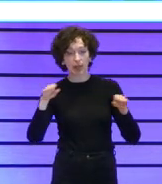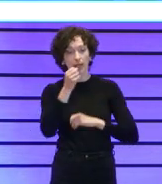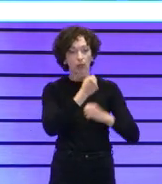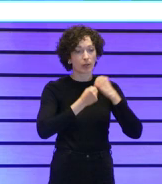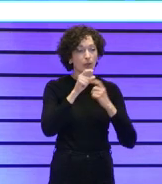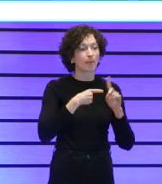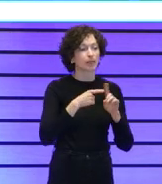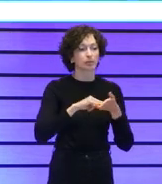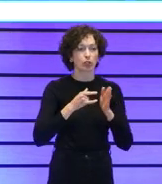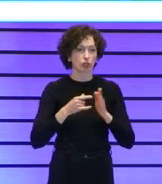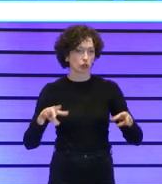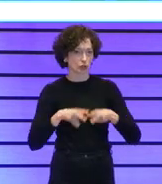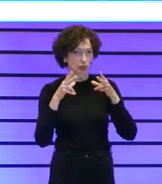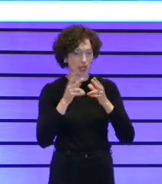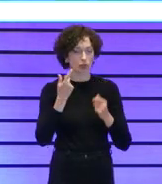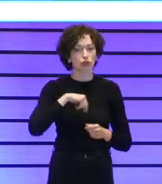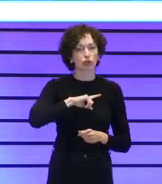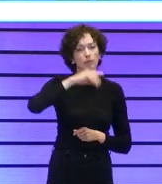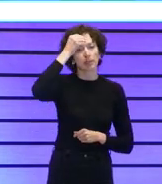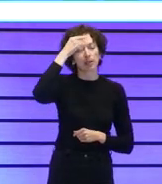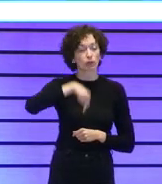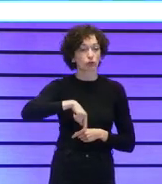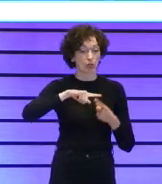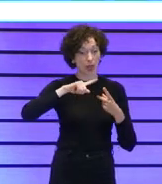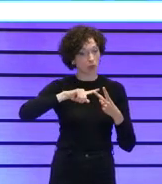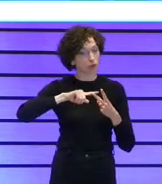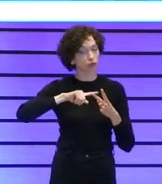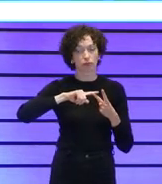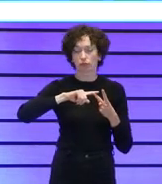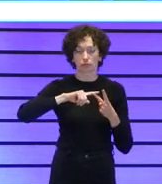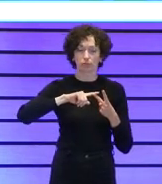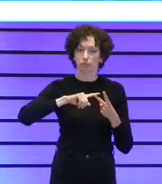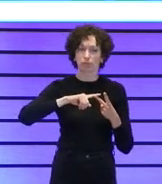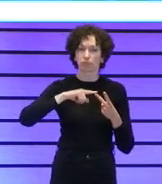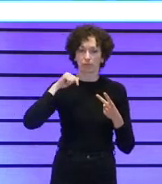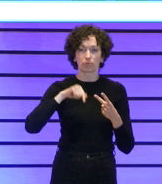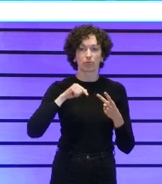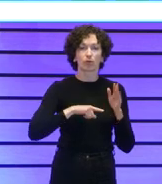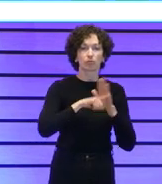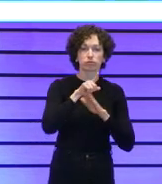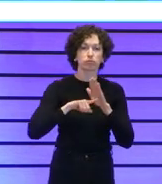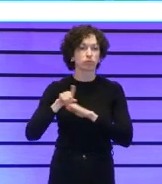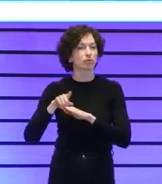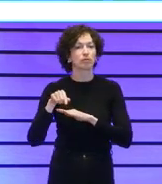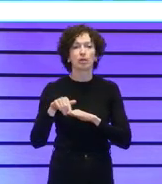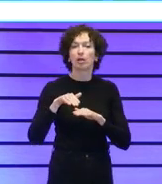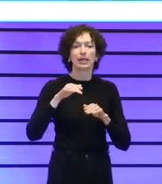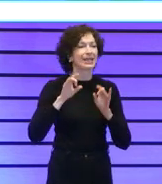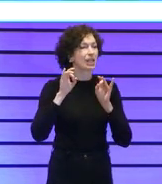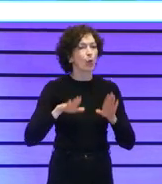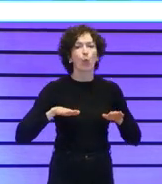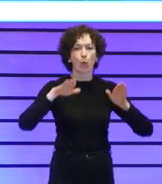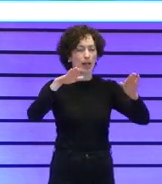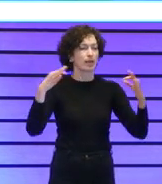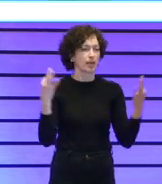por nuestro proyecto social considerábamos que eran las dos ramas que teníamos que desarrollar al 50% si no había otro bueno